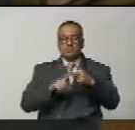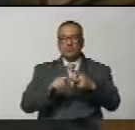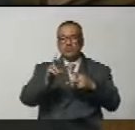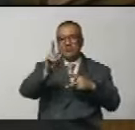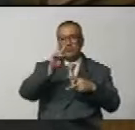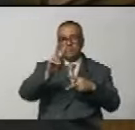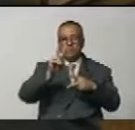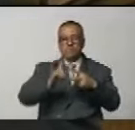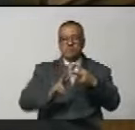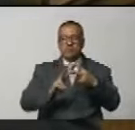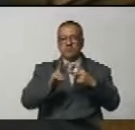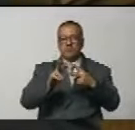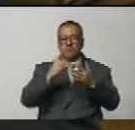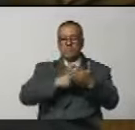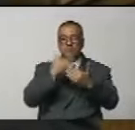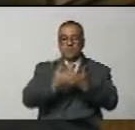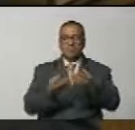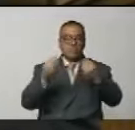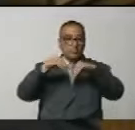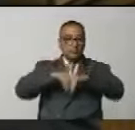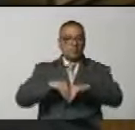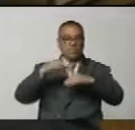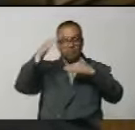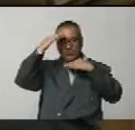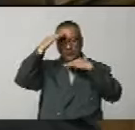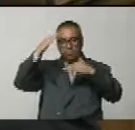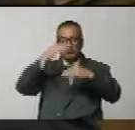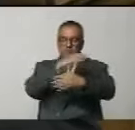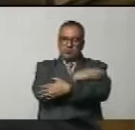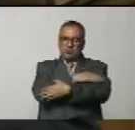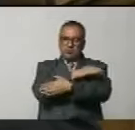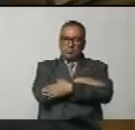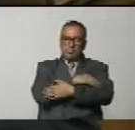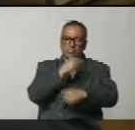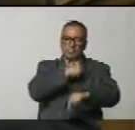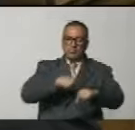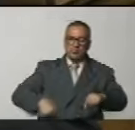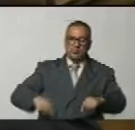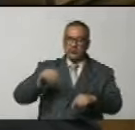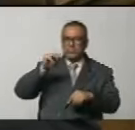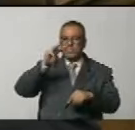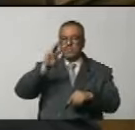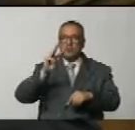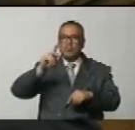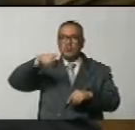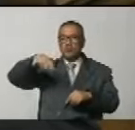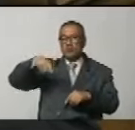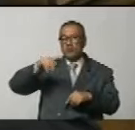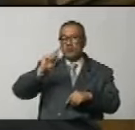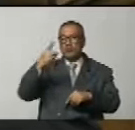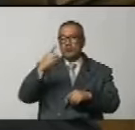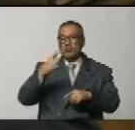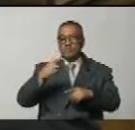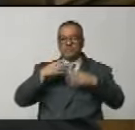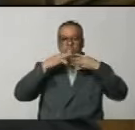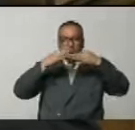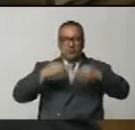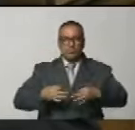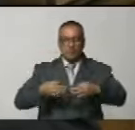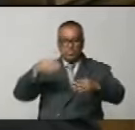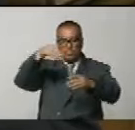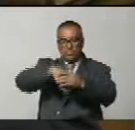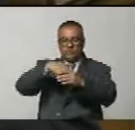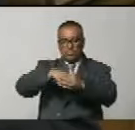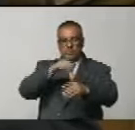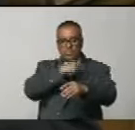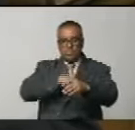Punto número dos. Proyecto de acuerdo en salutación y felicitaciones al presidente Vladimir Putin por su contundente reelección